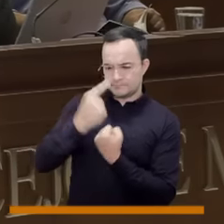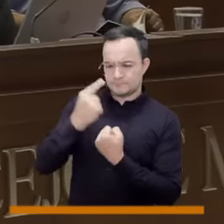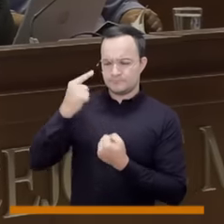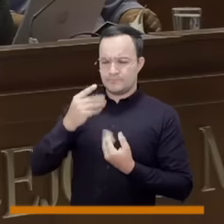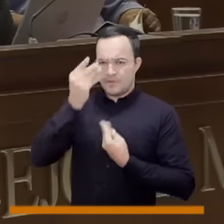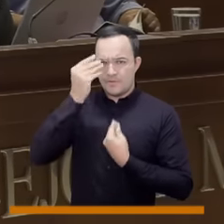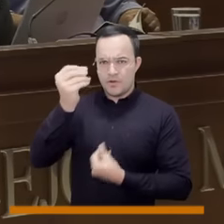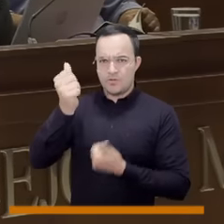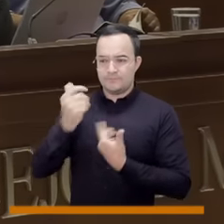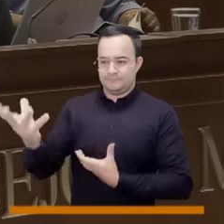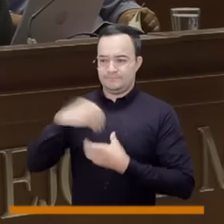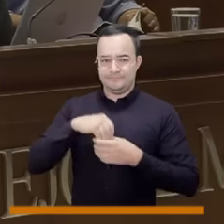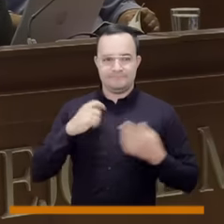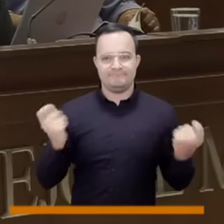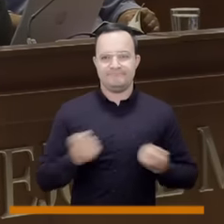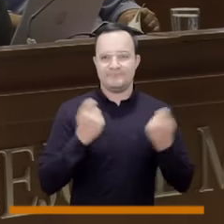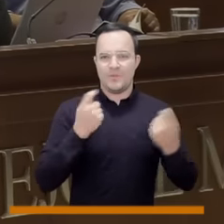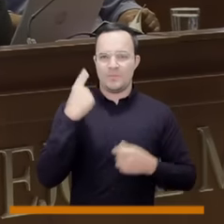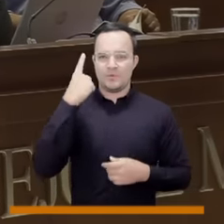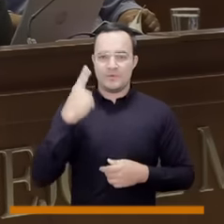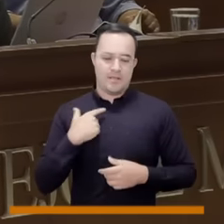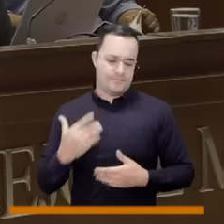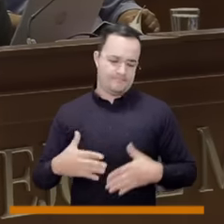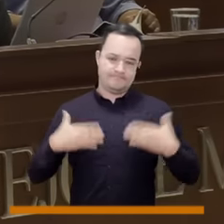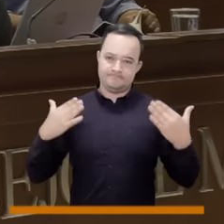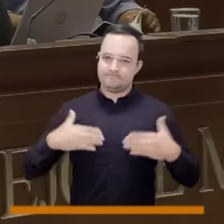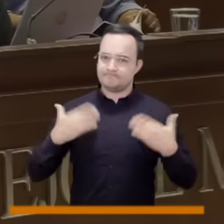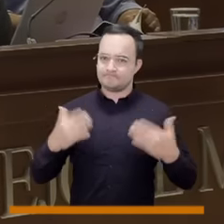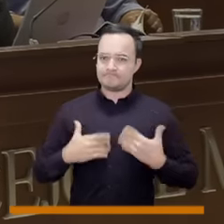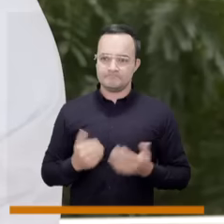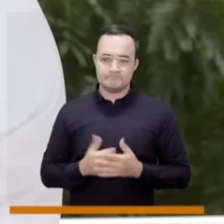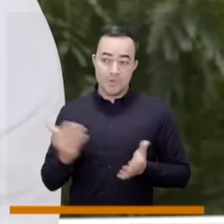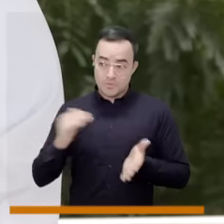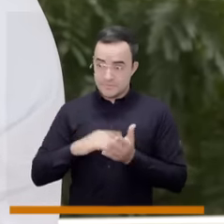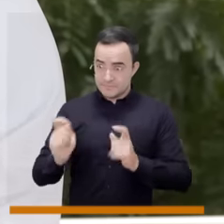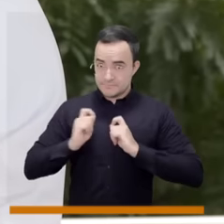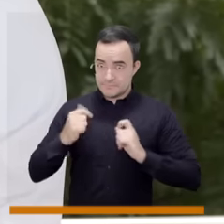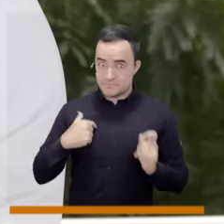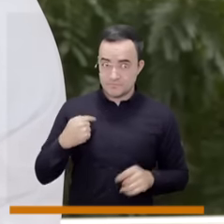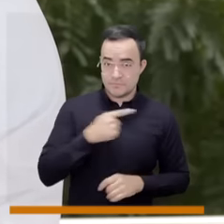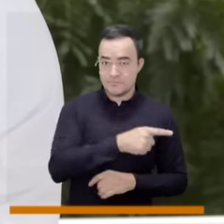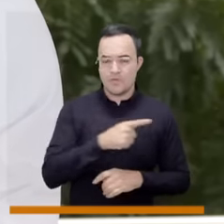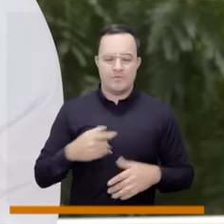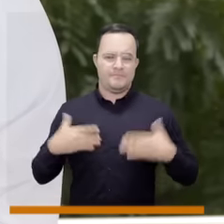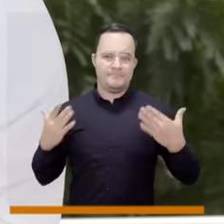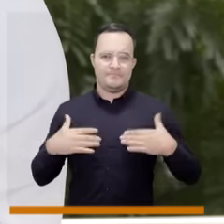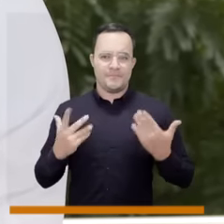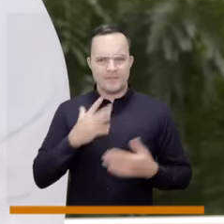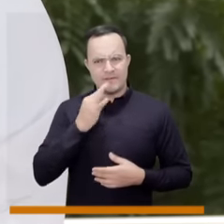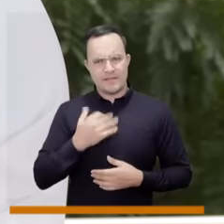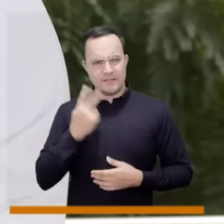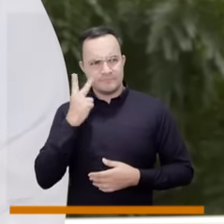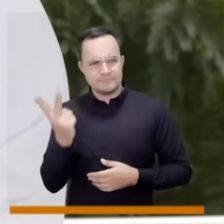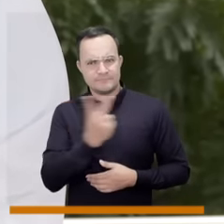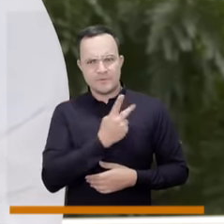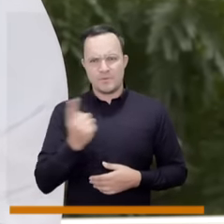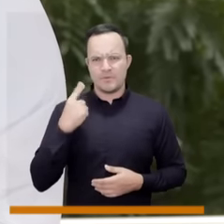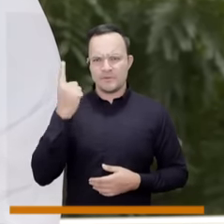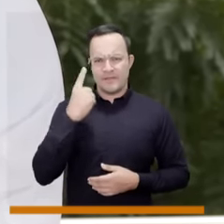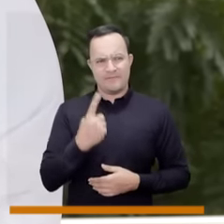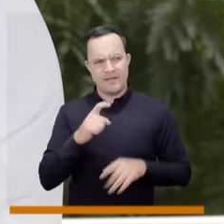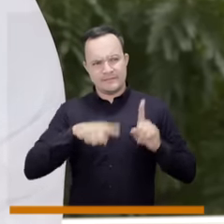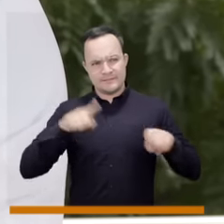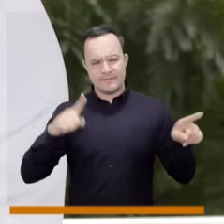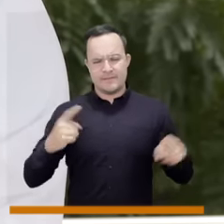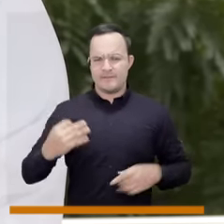servicio, los valores a la política. ¿Qué es lo que le falta actualmente a la política hoy en día? La esencia,